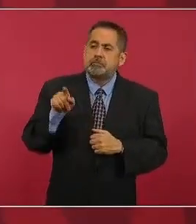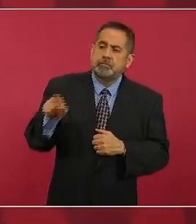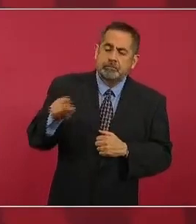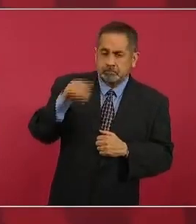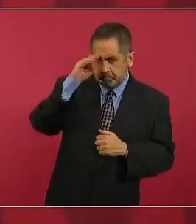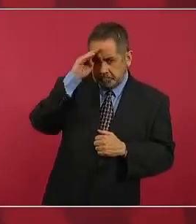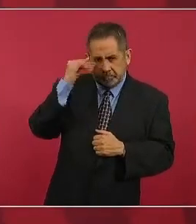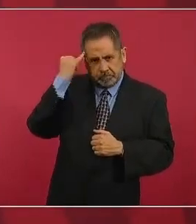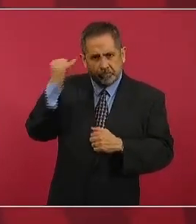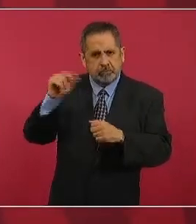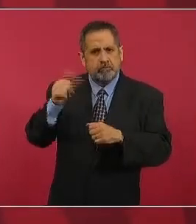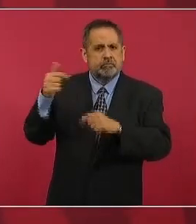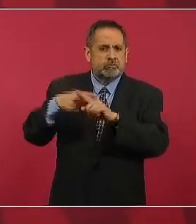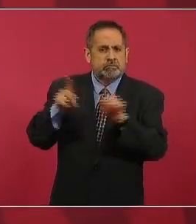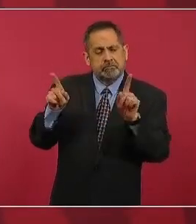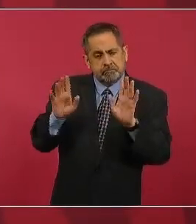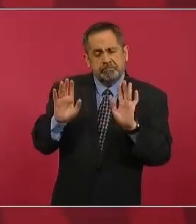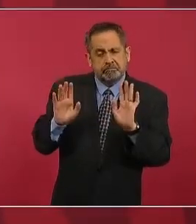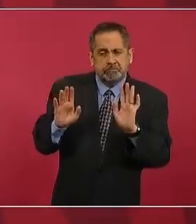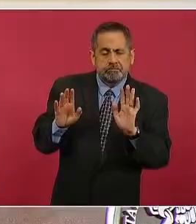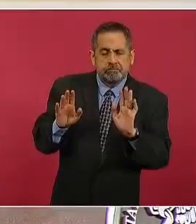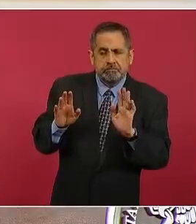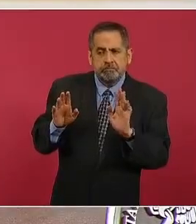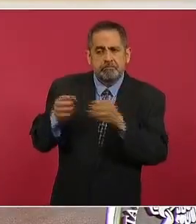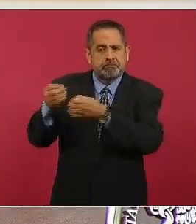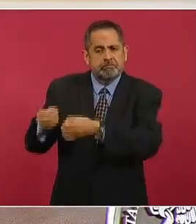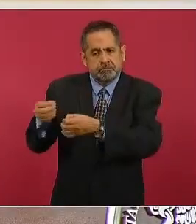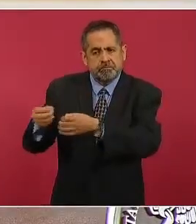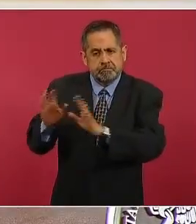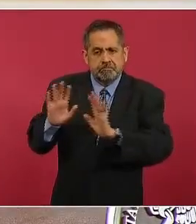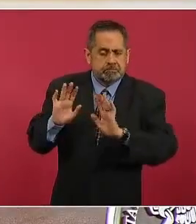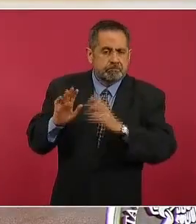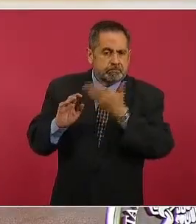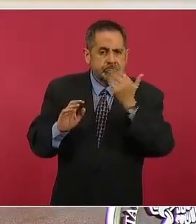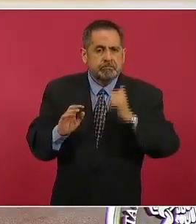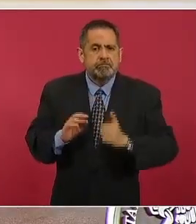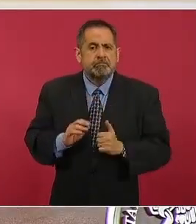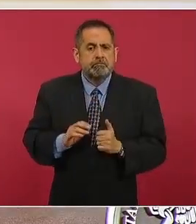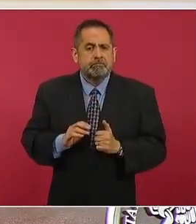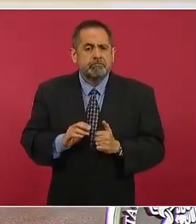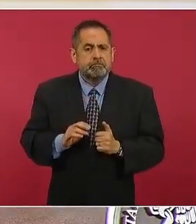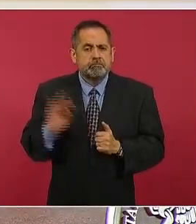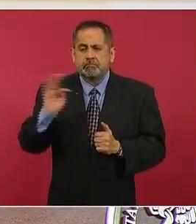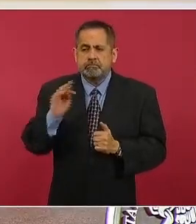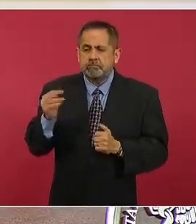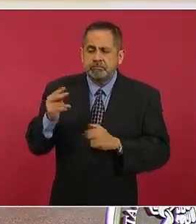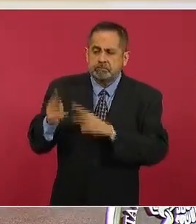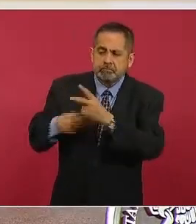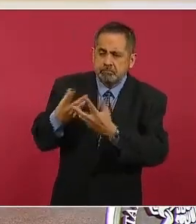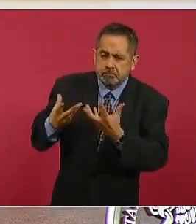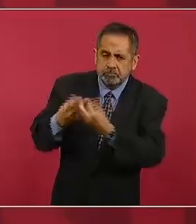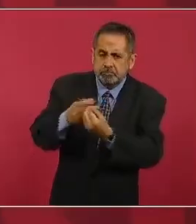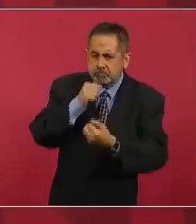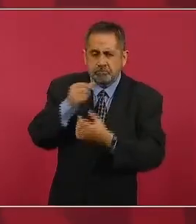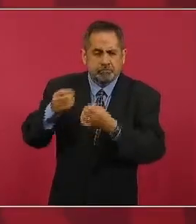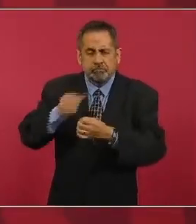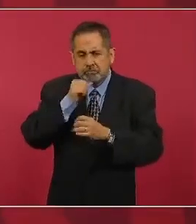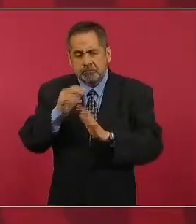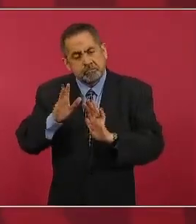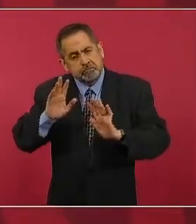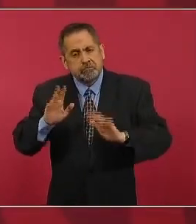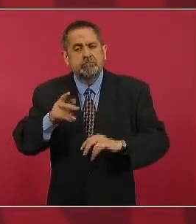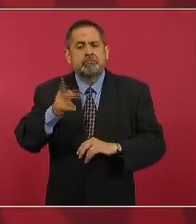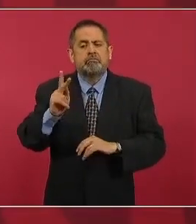compromisos y a lo mejor este no va a ser posible en esta ocasión pero